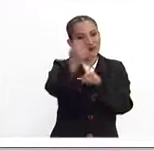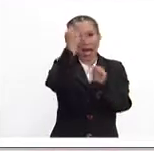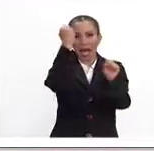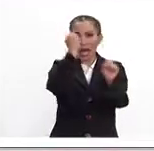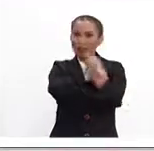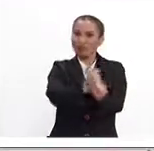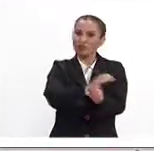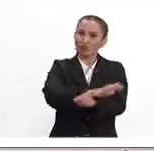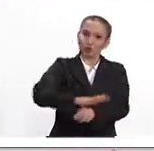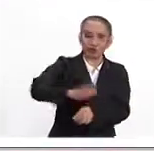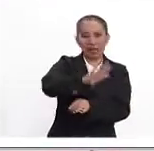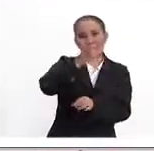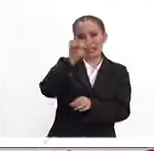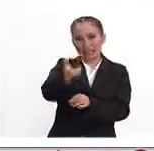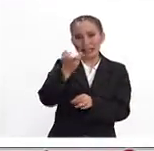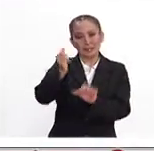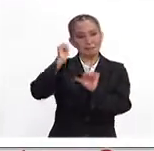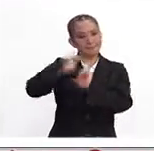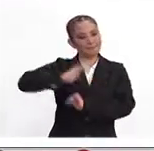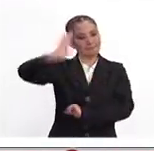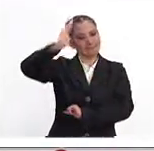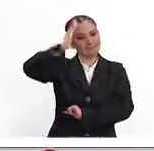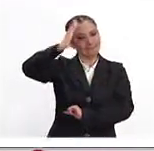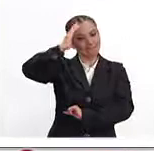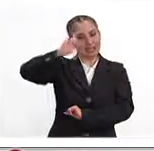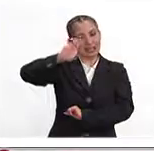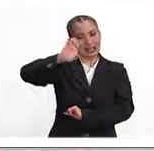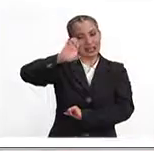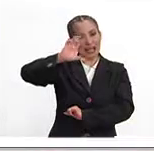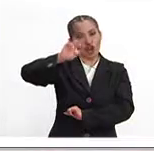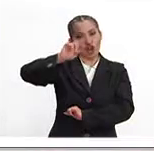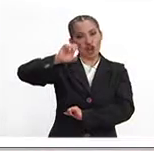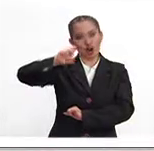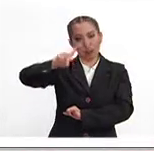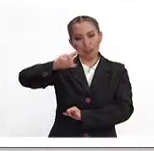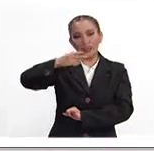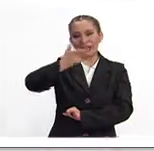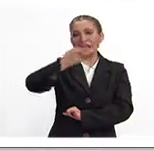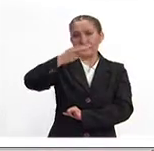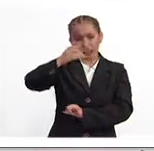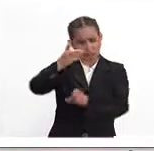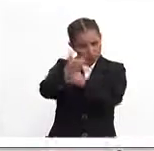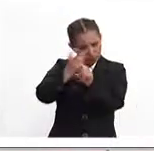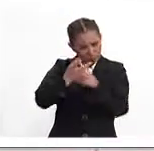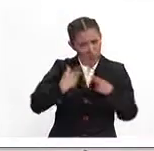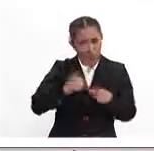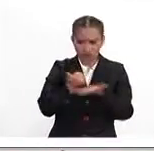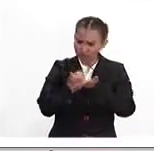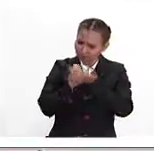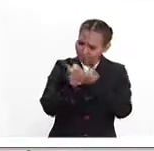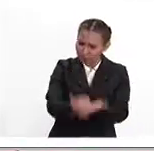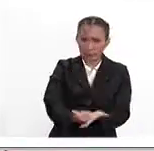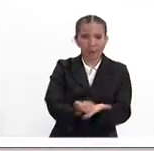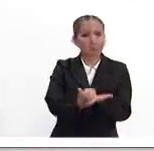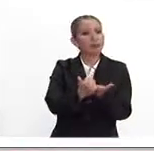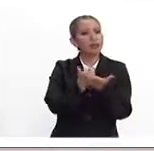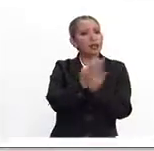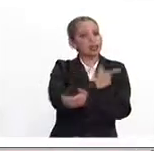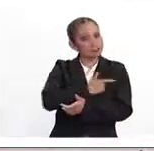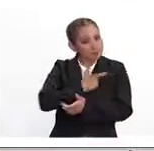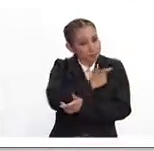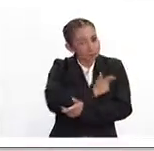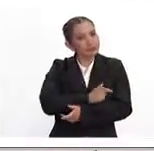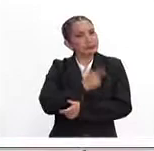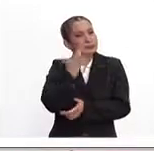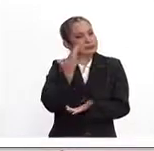prolongado este título de récord Guinness en México. Y convocamos a todos los mexicanos, somos solidarios, nos gustan